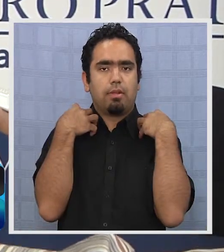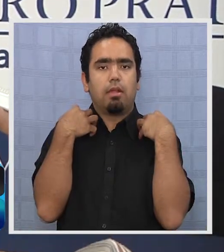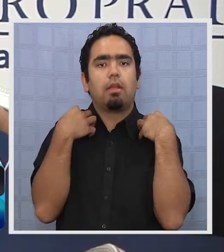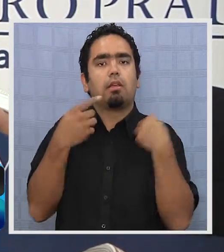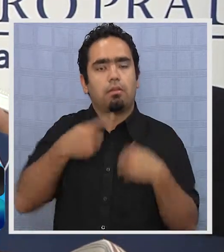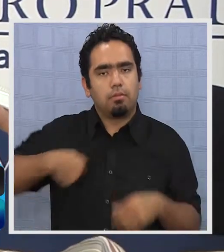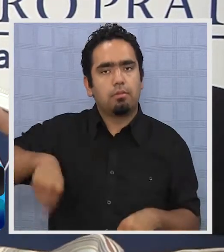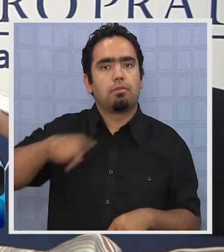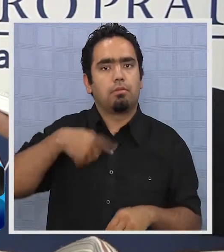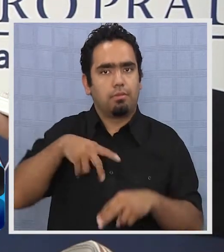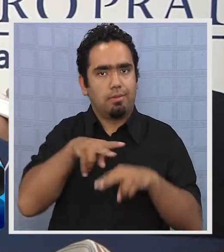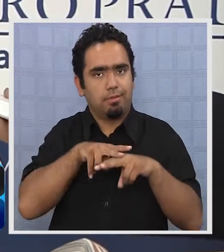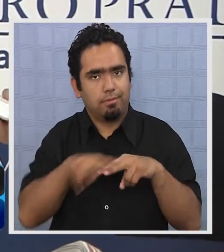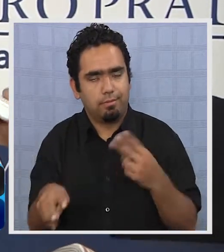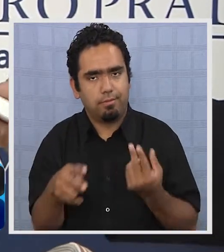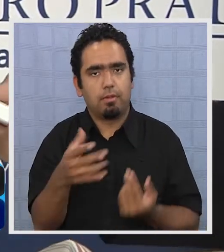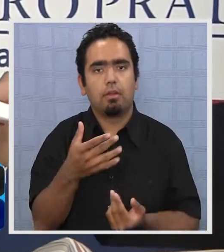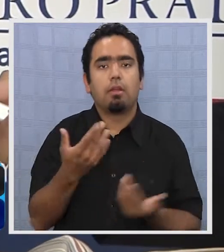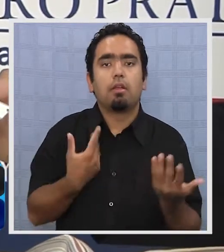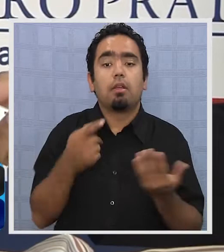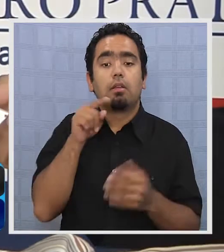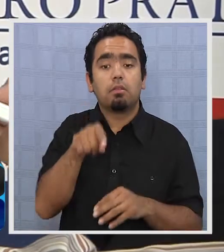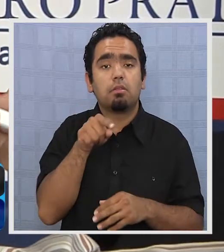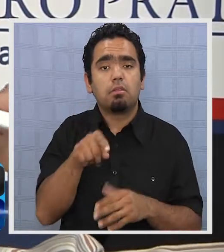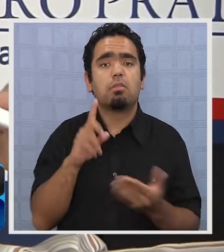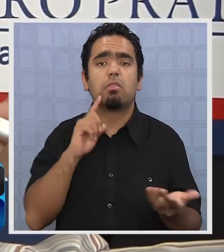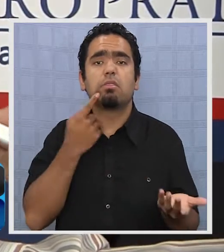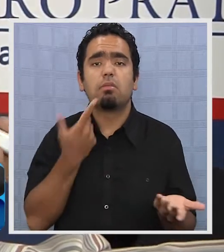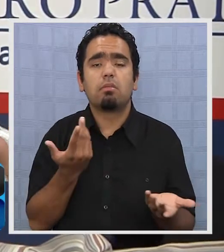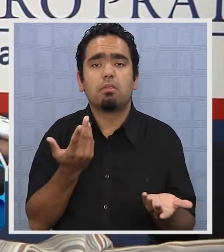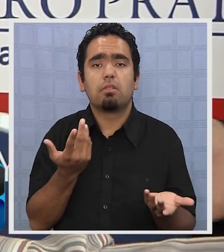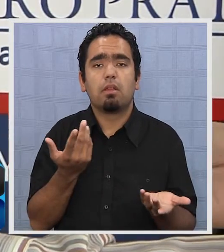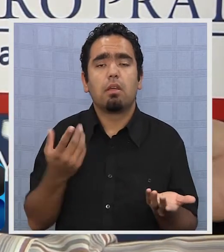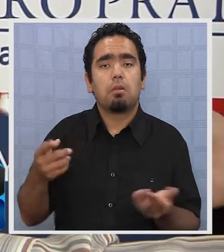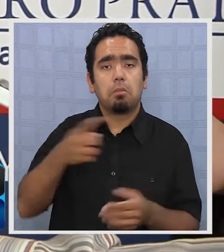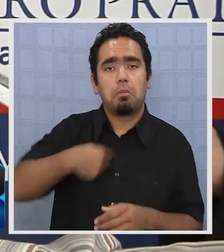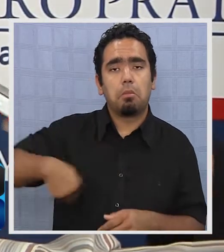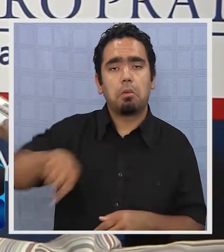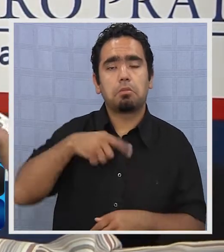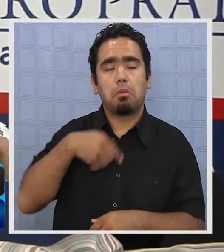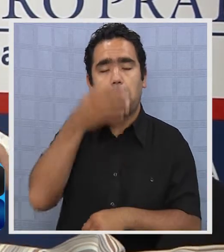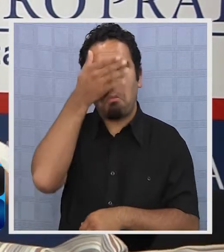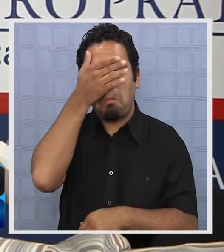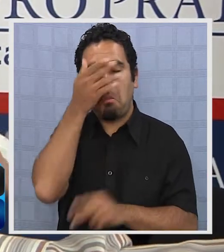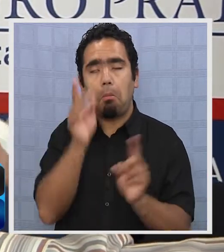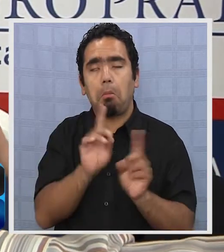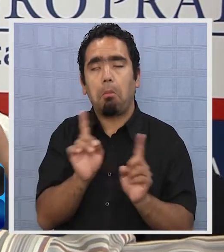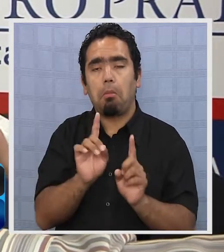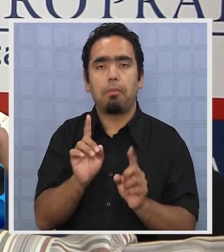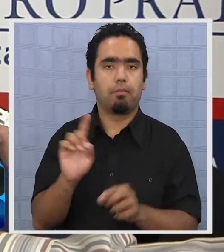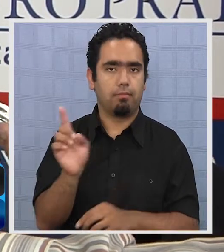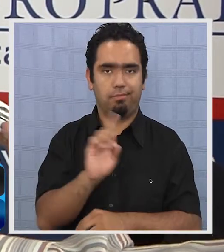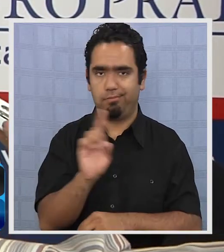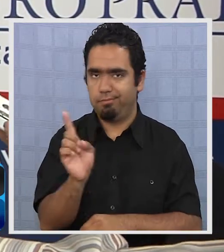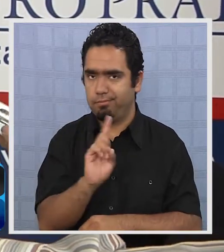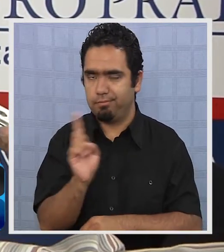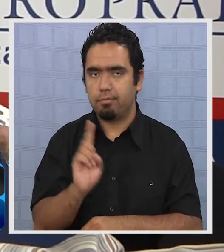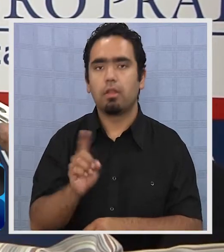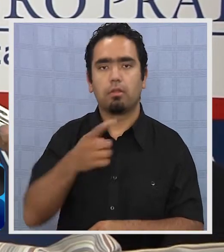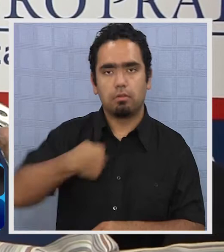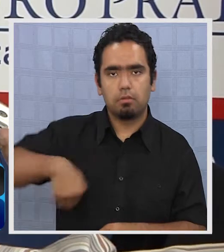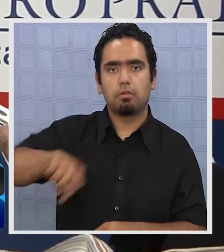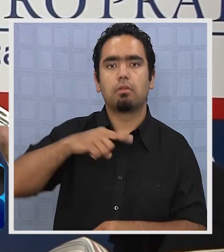asumir y de la cual debemos hacernos cargo, por lo tanto bajo ninguna circunstancia nosotros